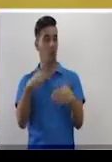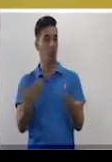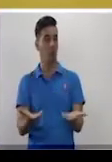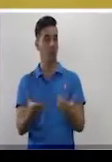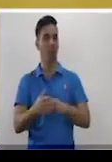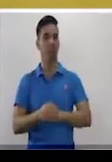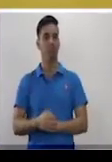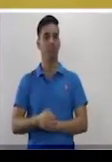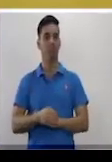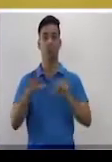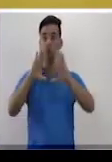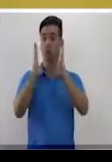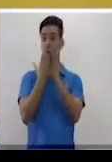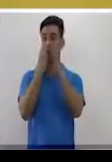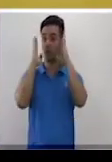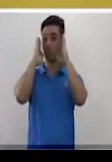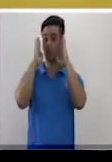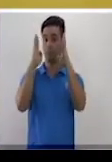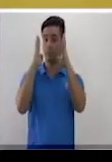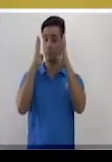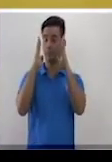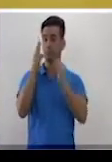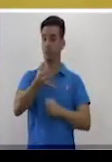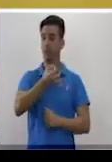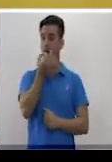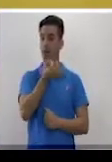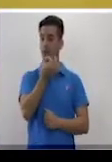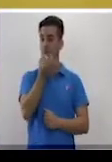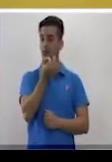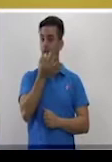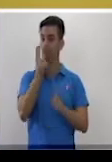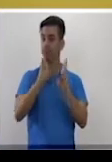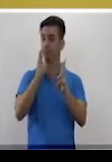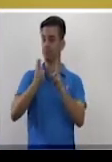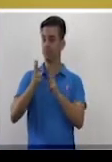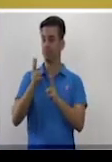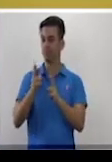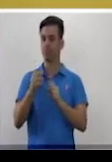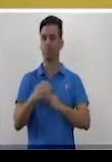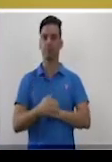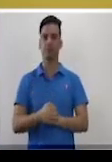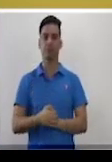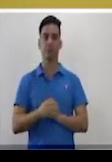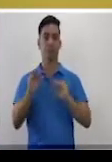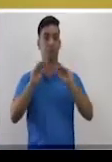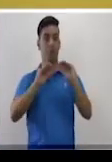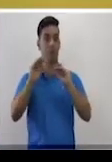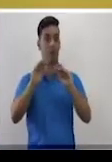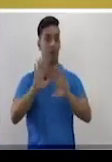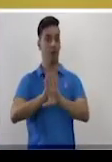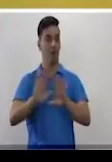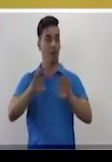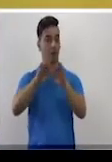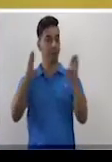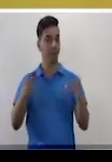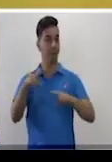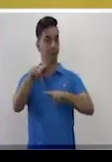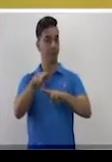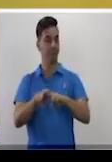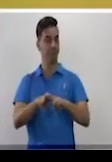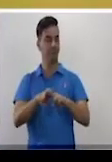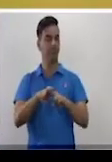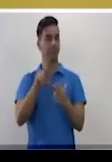escuchar bien las explicaciones que hoy vamos a ofrecer. Vamos a tener nuestro libro de texto para hacer